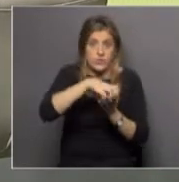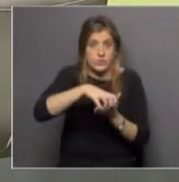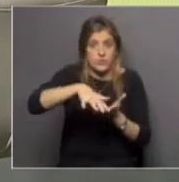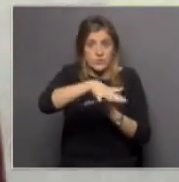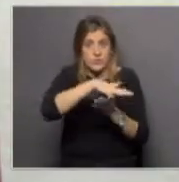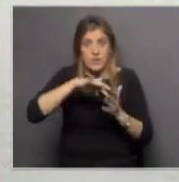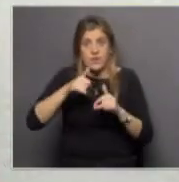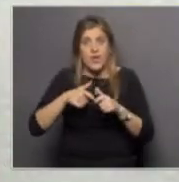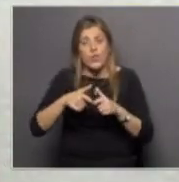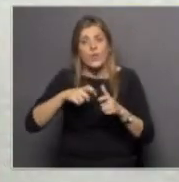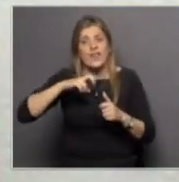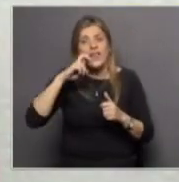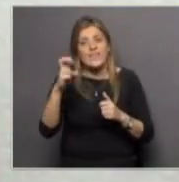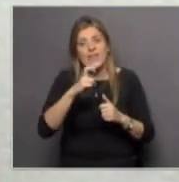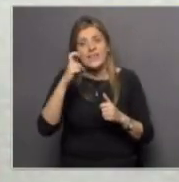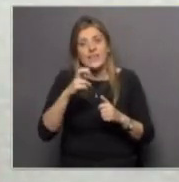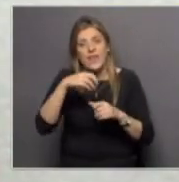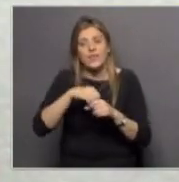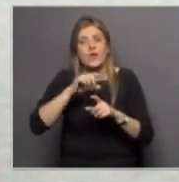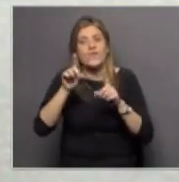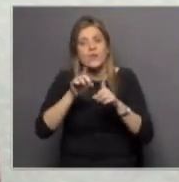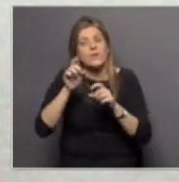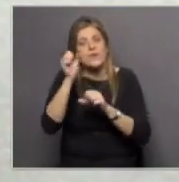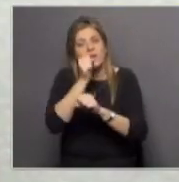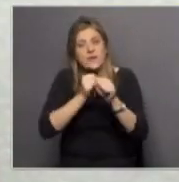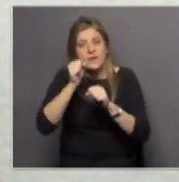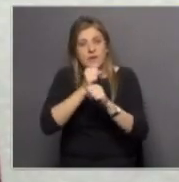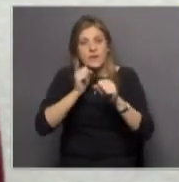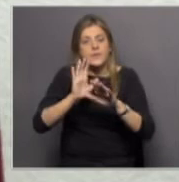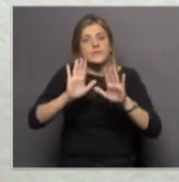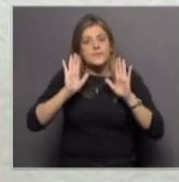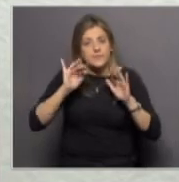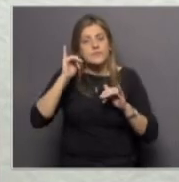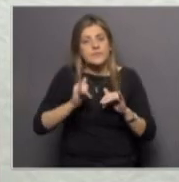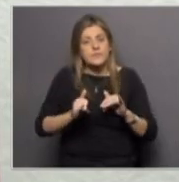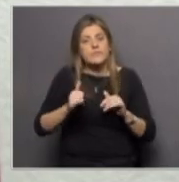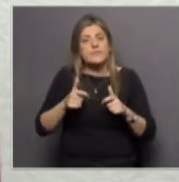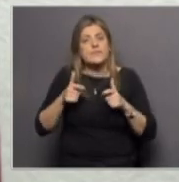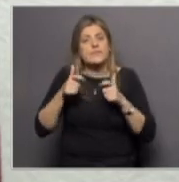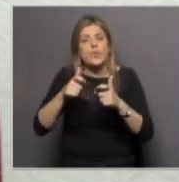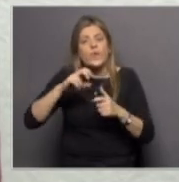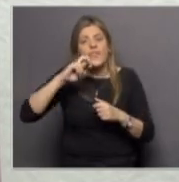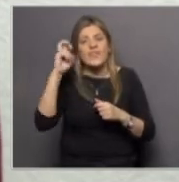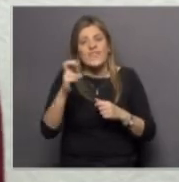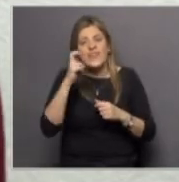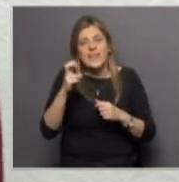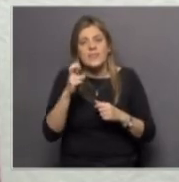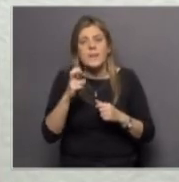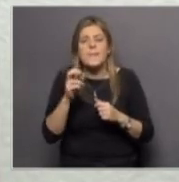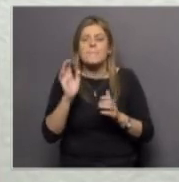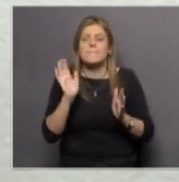el túnel del viento en la Facultad de Ingeniería. Antes tenían un túnel del viento de pequeñas